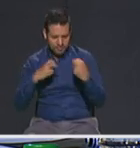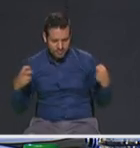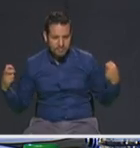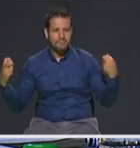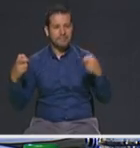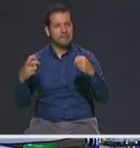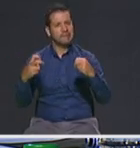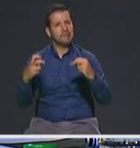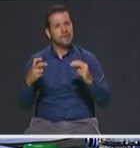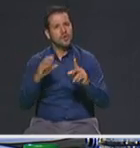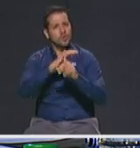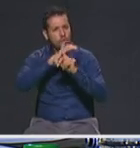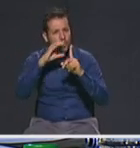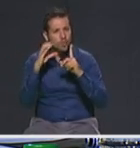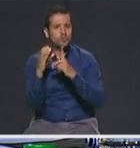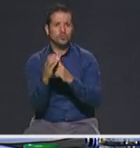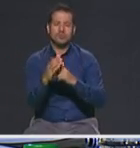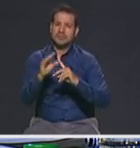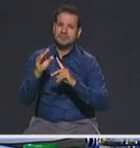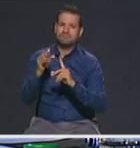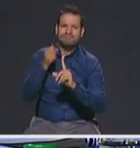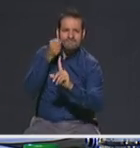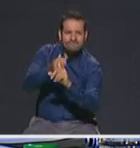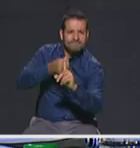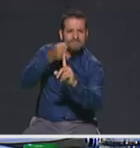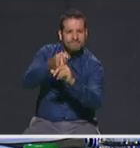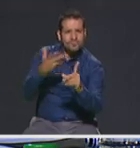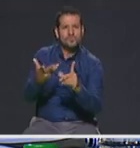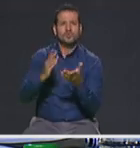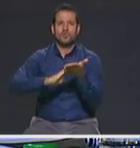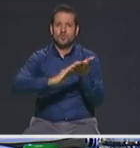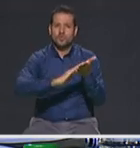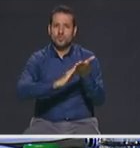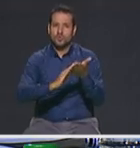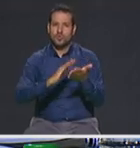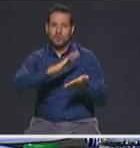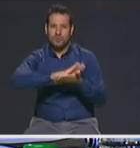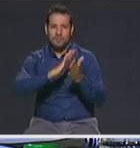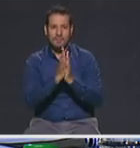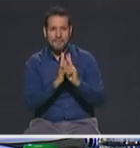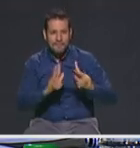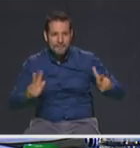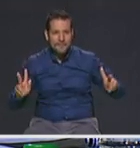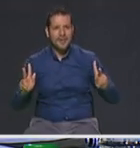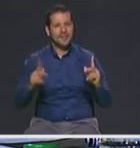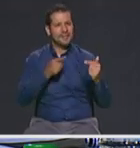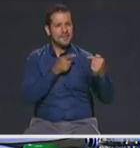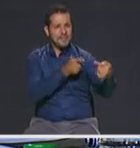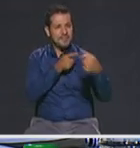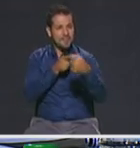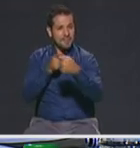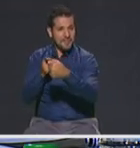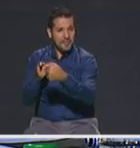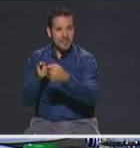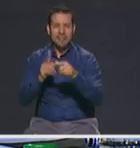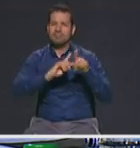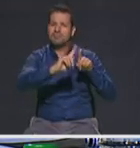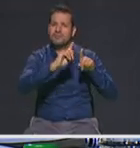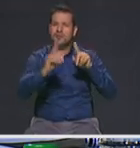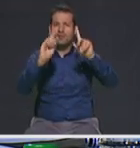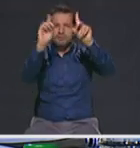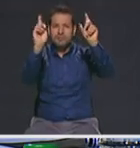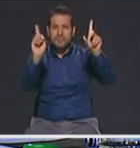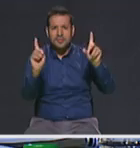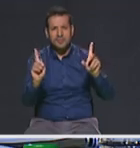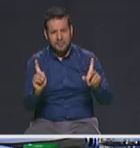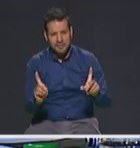trabajar en cultura ciudadana y en resolución pacífica de conflictos sin desconocer desde luego insisto todos los temas de la política